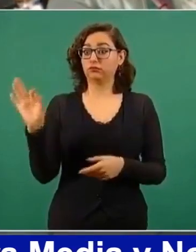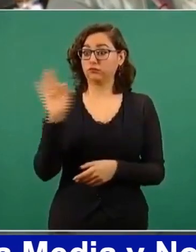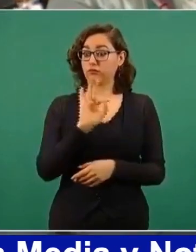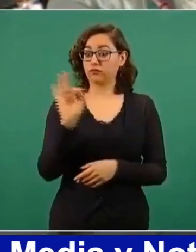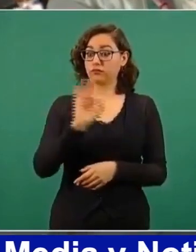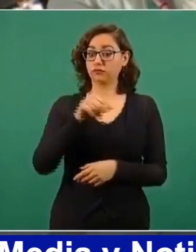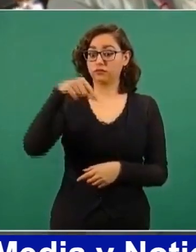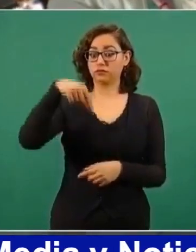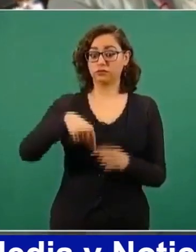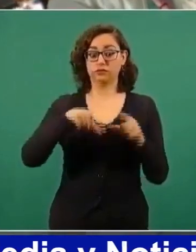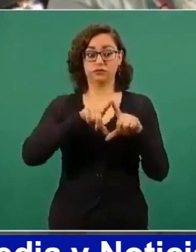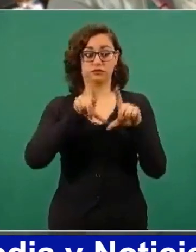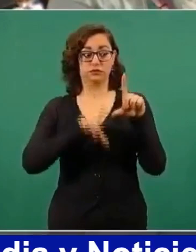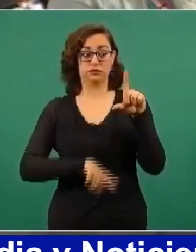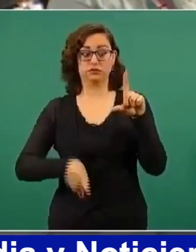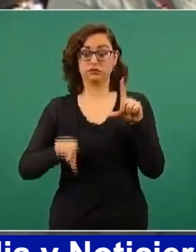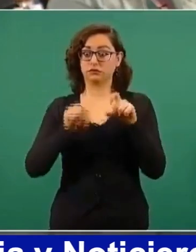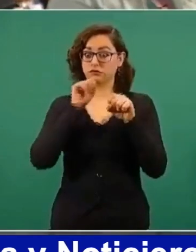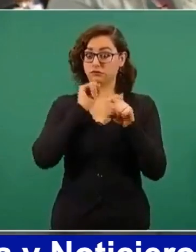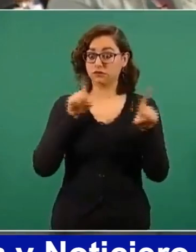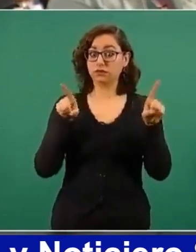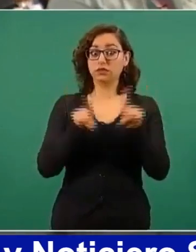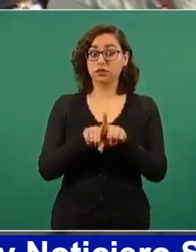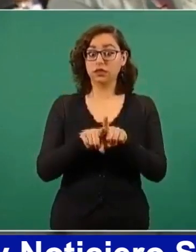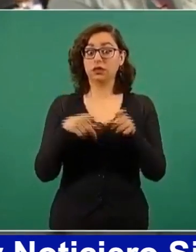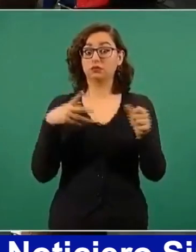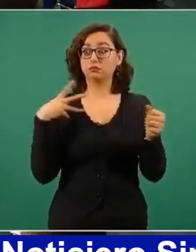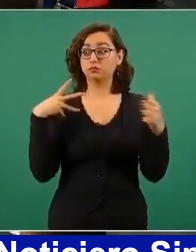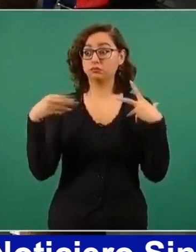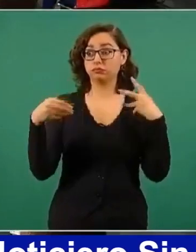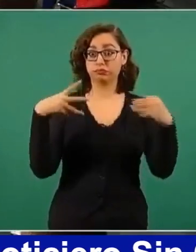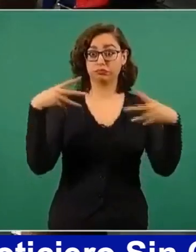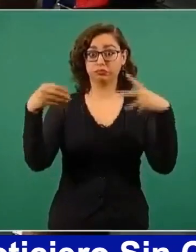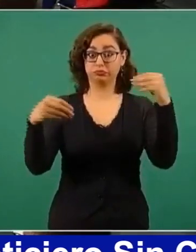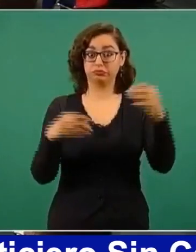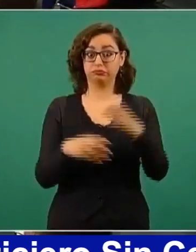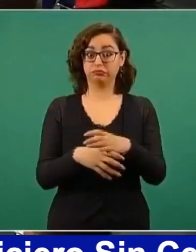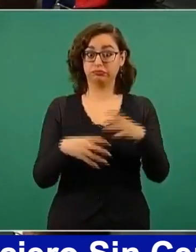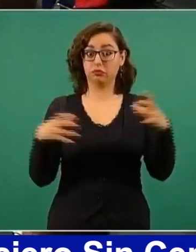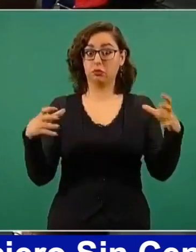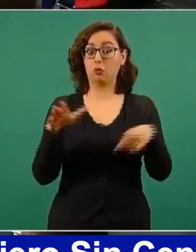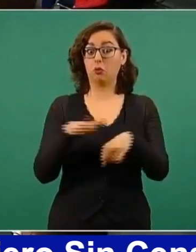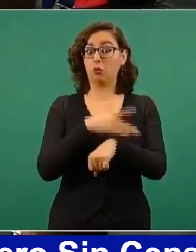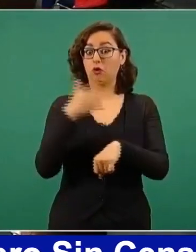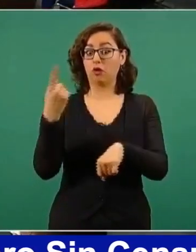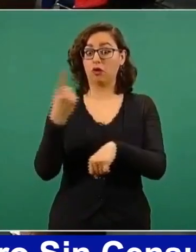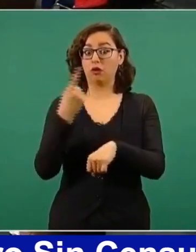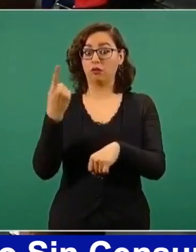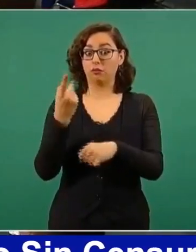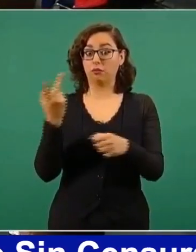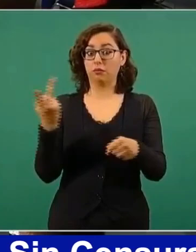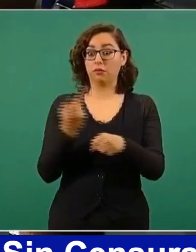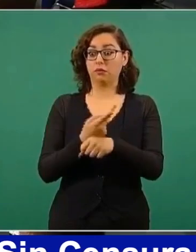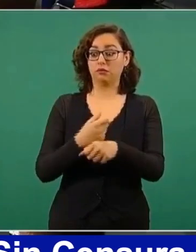cómo se está previendo que nos pueda afectar el aumento de la pandemia en otros países, sobre todo en Sudamérica.